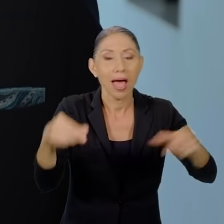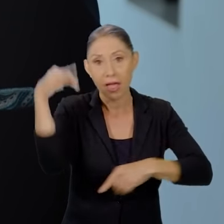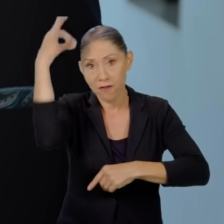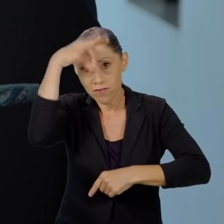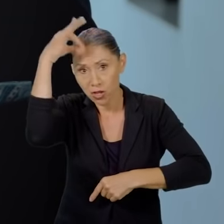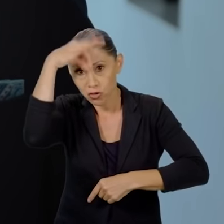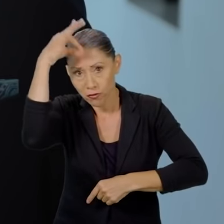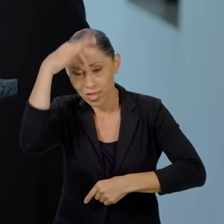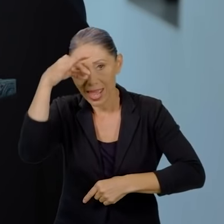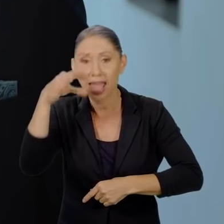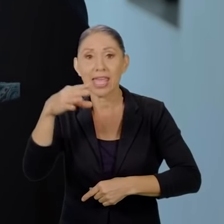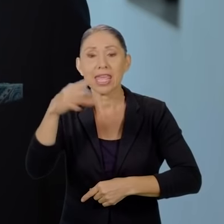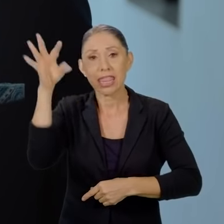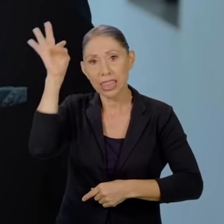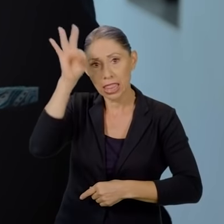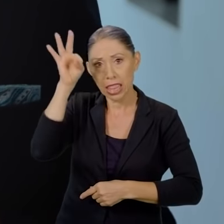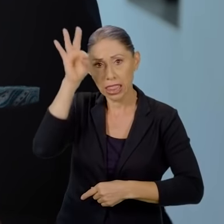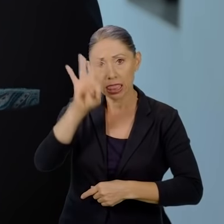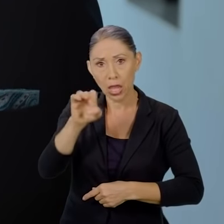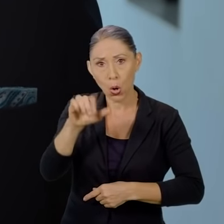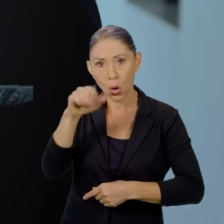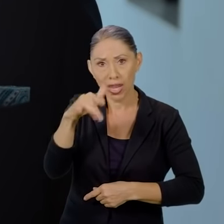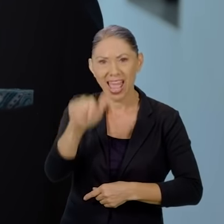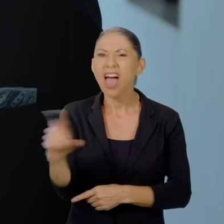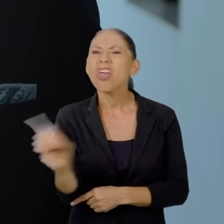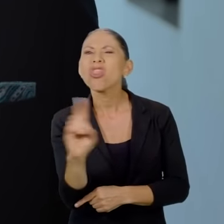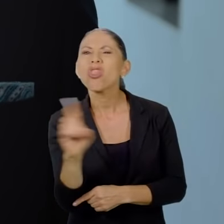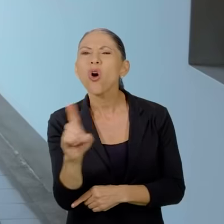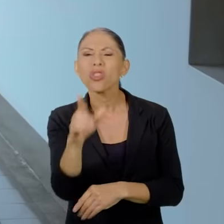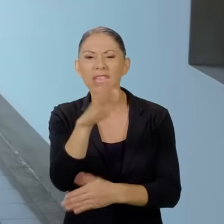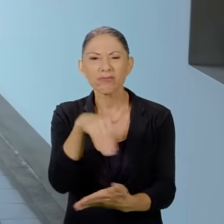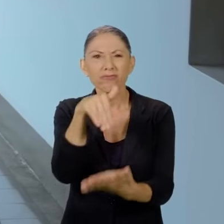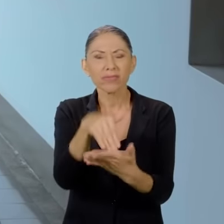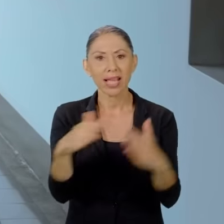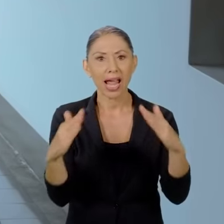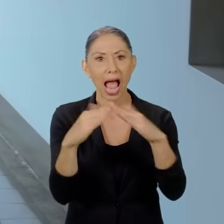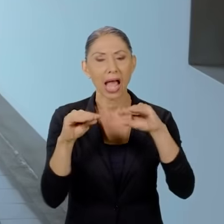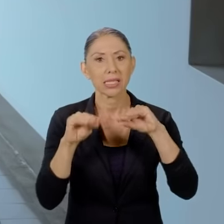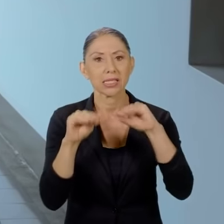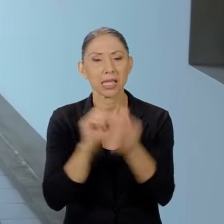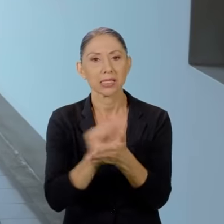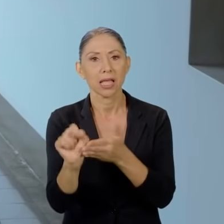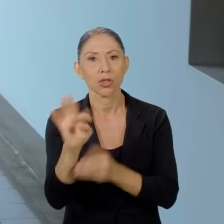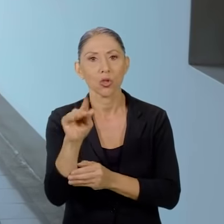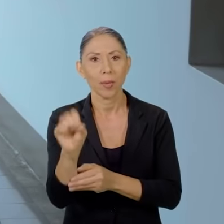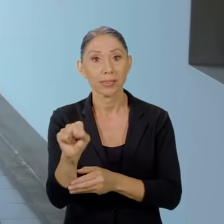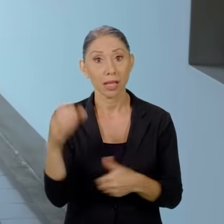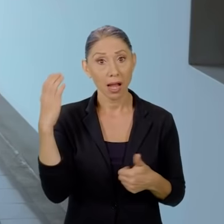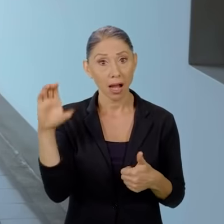filosofía y teología. ¿Dónde se ubicó la sede de la Casa de Enseñanza de Santo Tomás?